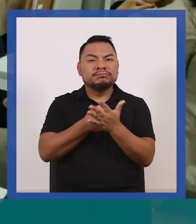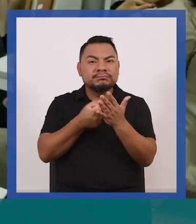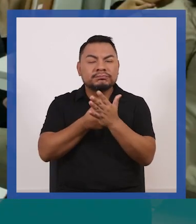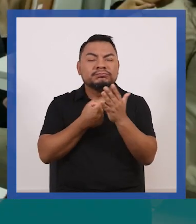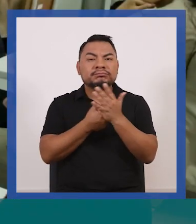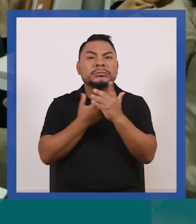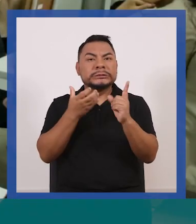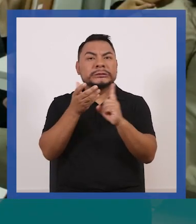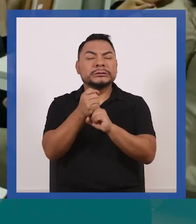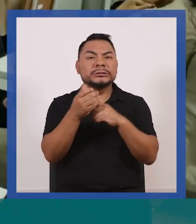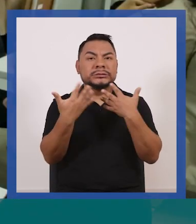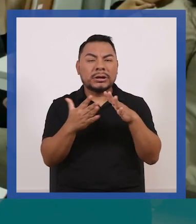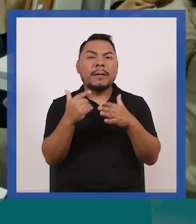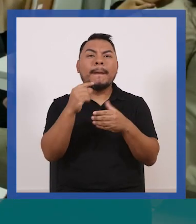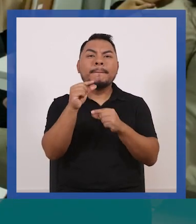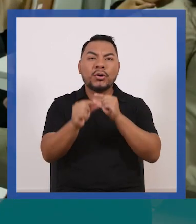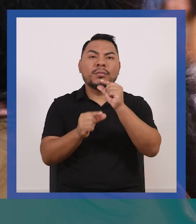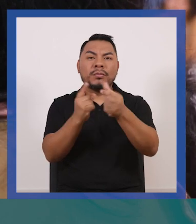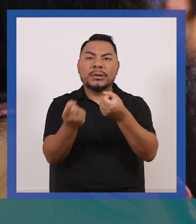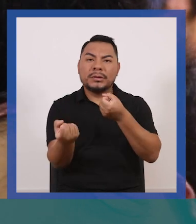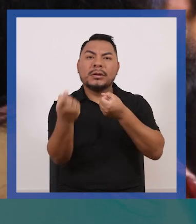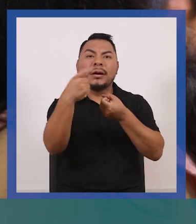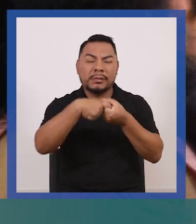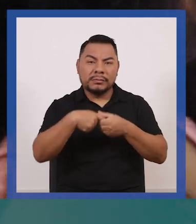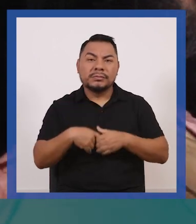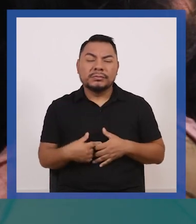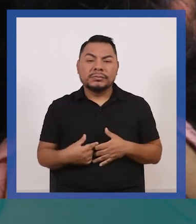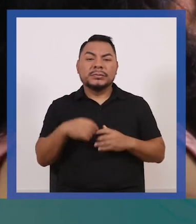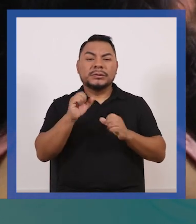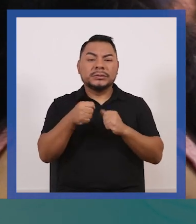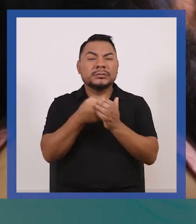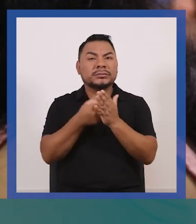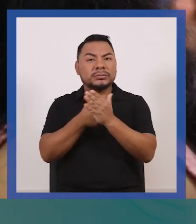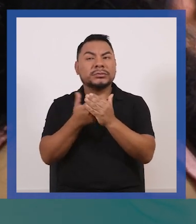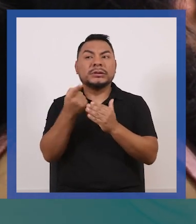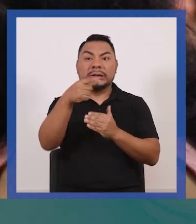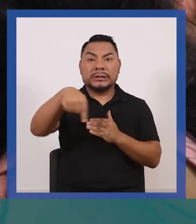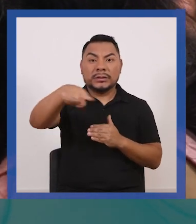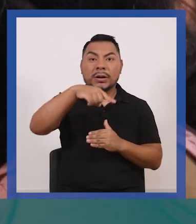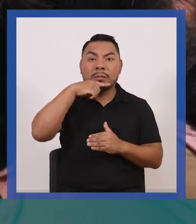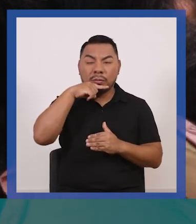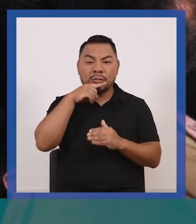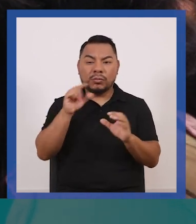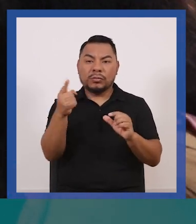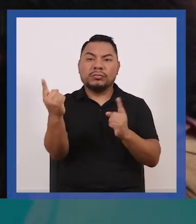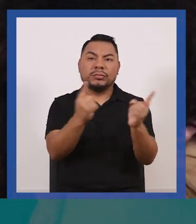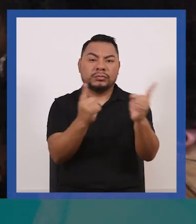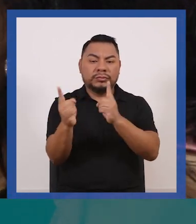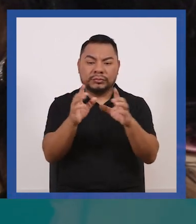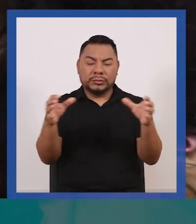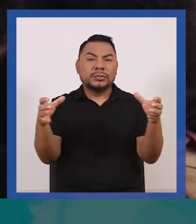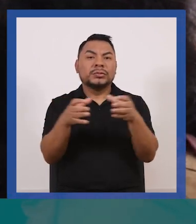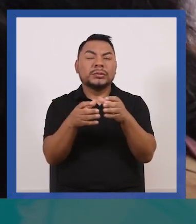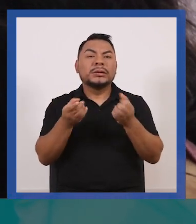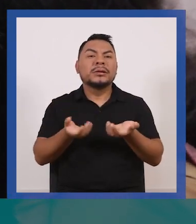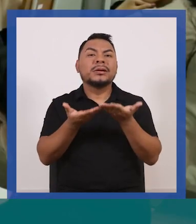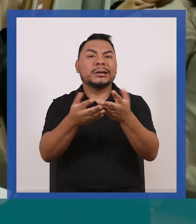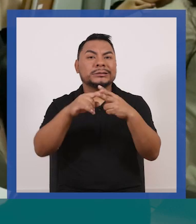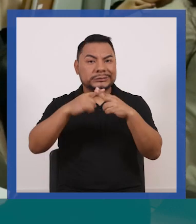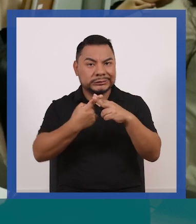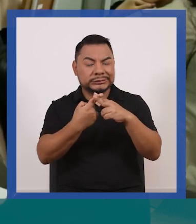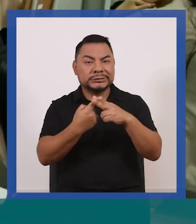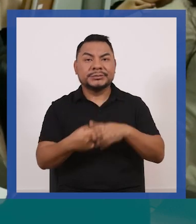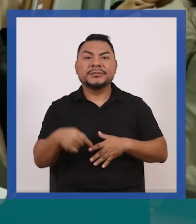participando, formando parte por las mujeres ilustradas, por ejemplo, donde ellas dieron